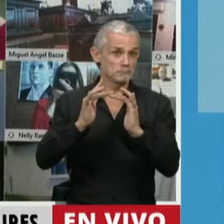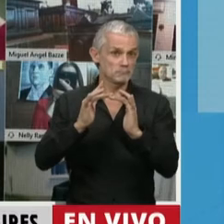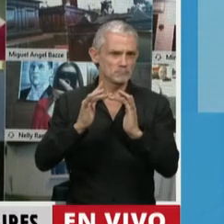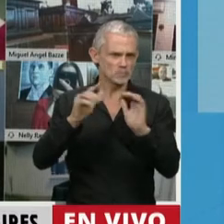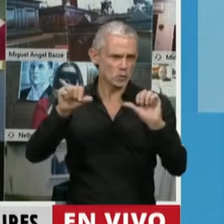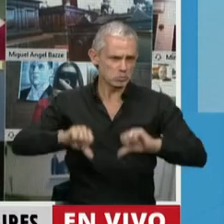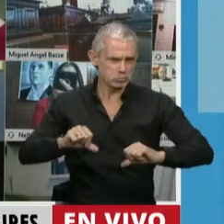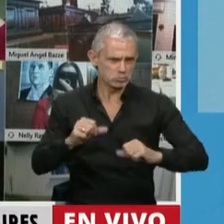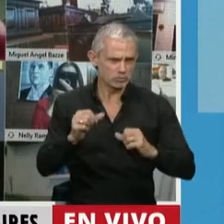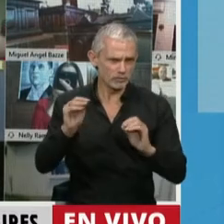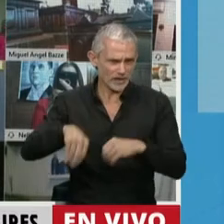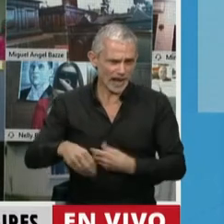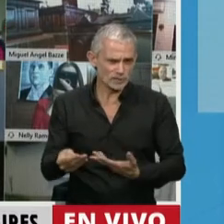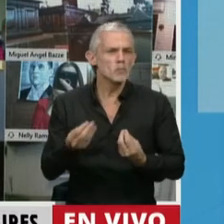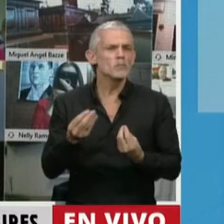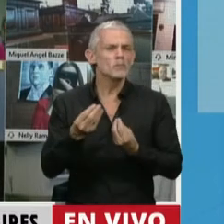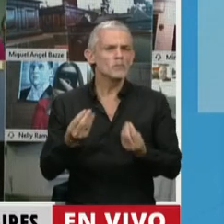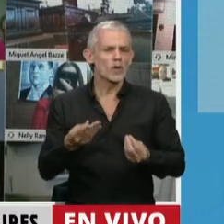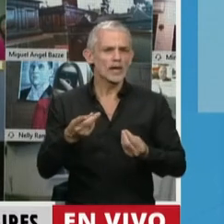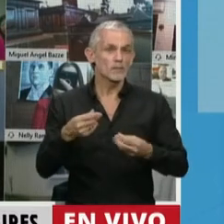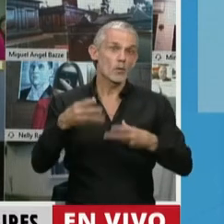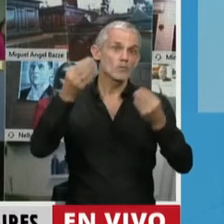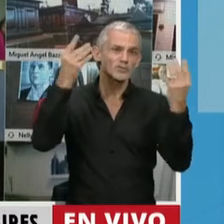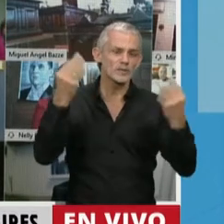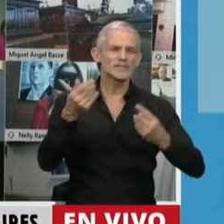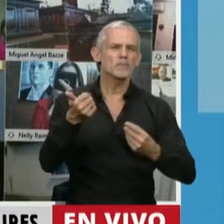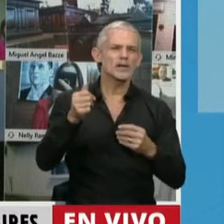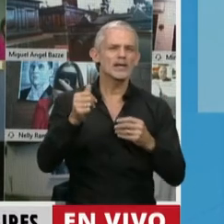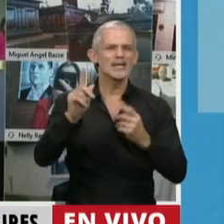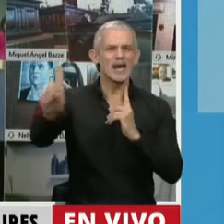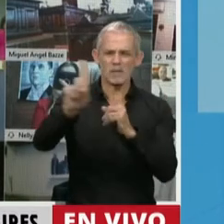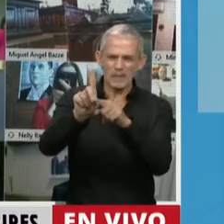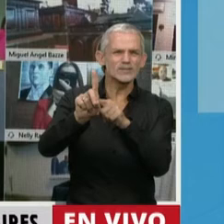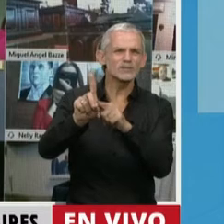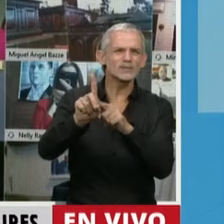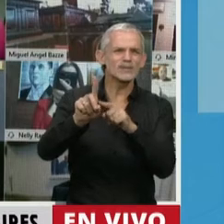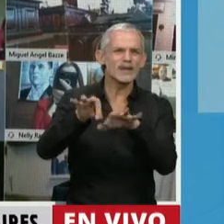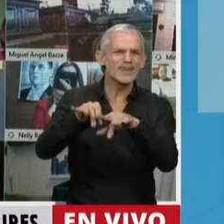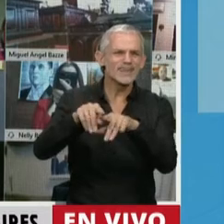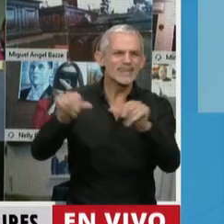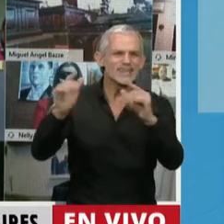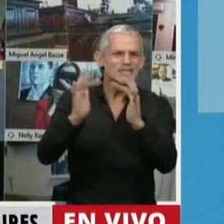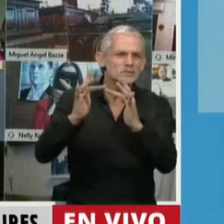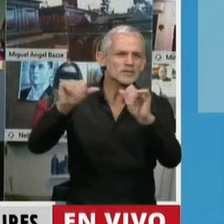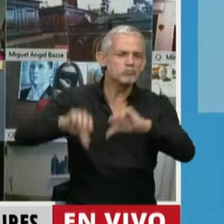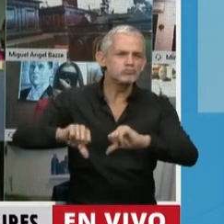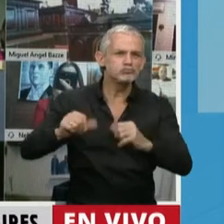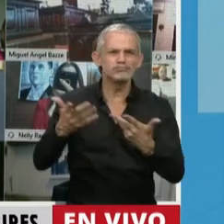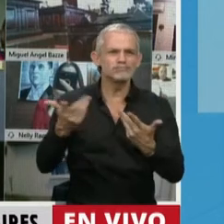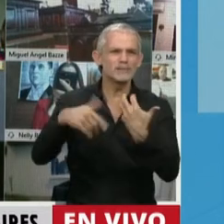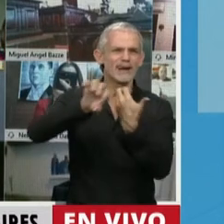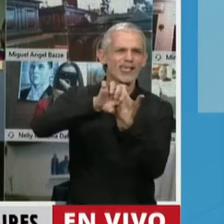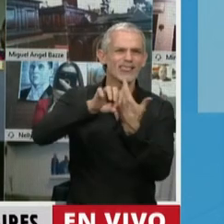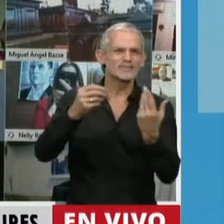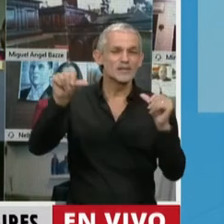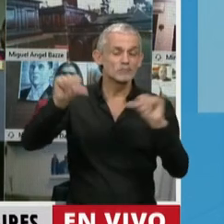no han funcionado correctamente, porque en muchos casos por la dificultad de los pacientes de acceder a los métodos que permiten,